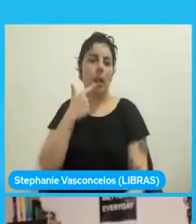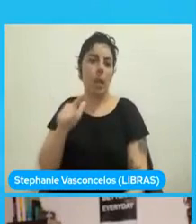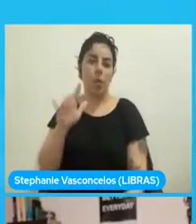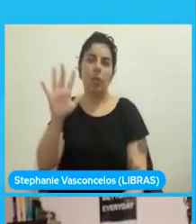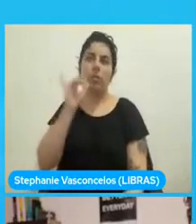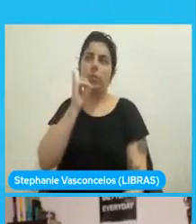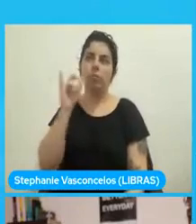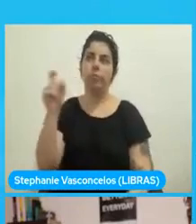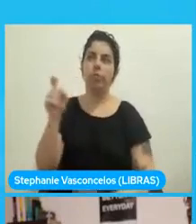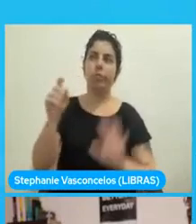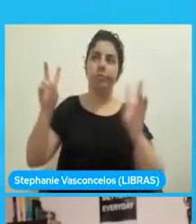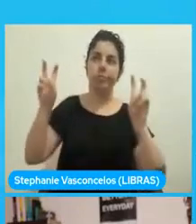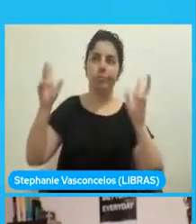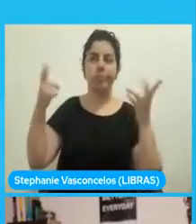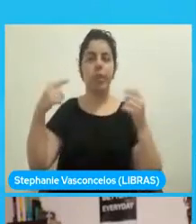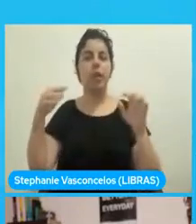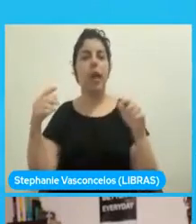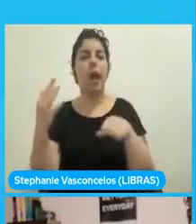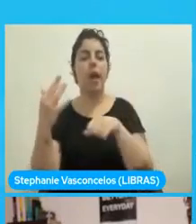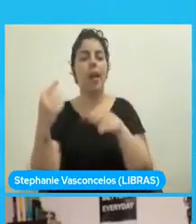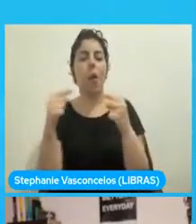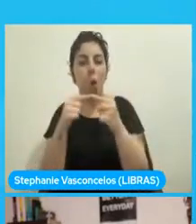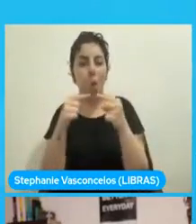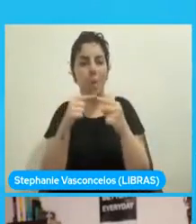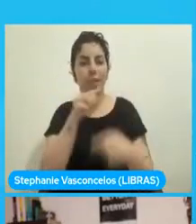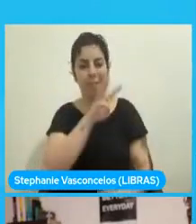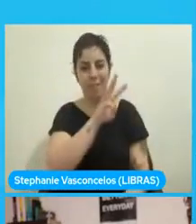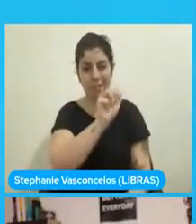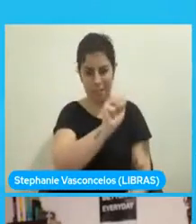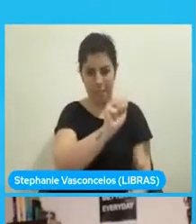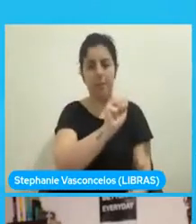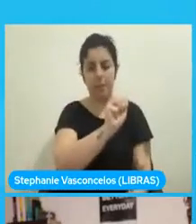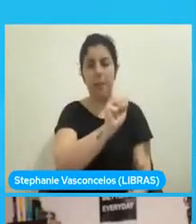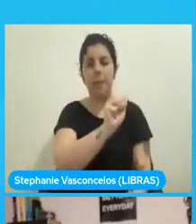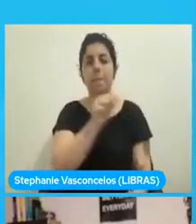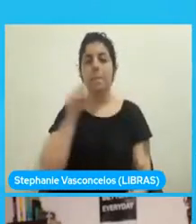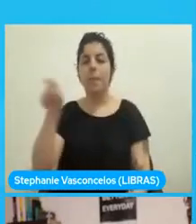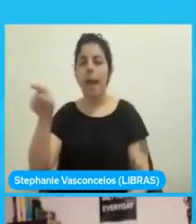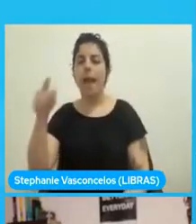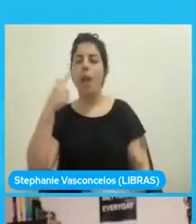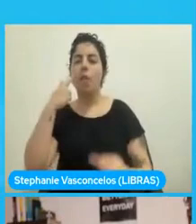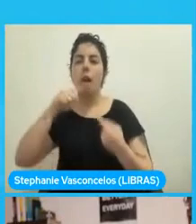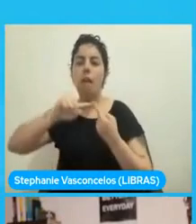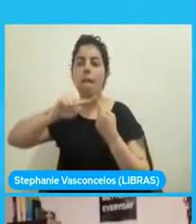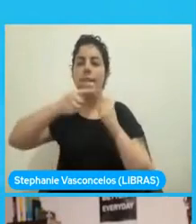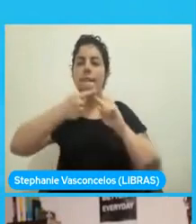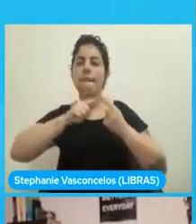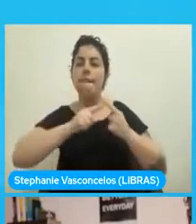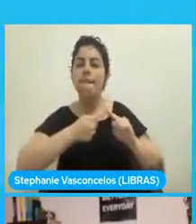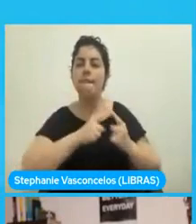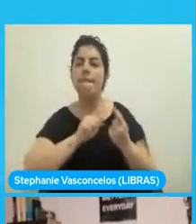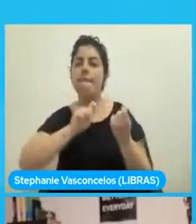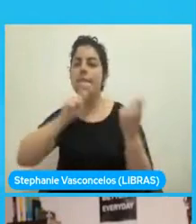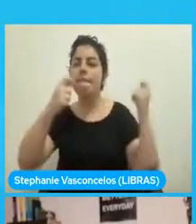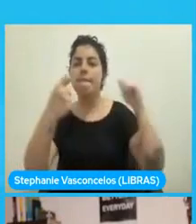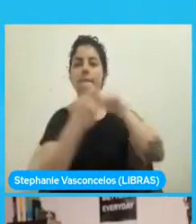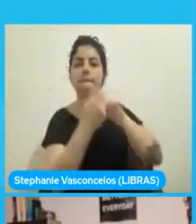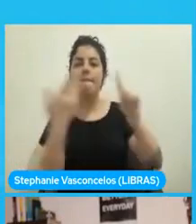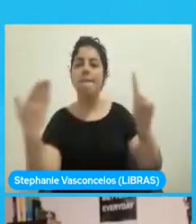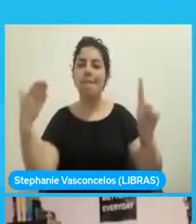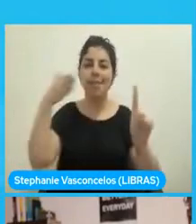WebAssembly, ese lenguaje hacemos un retarget, la compilación hacia